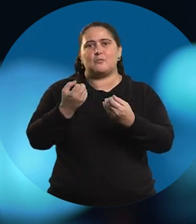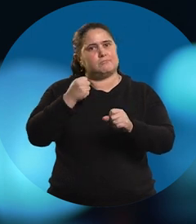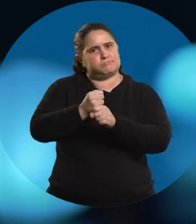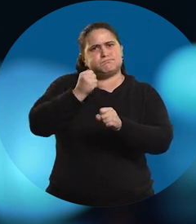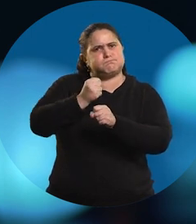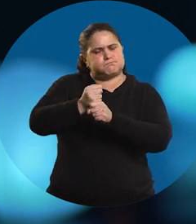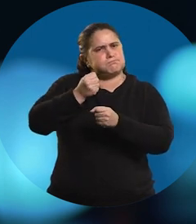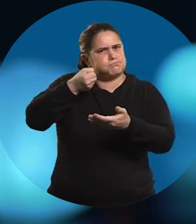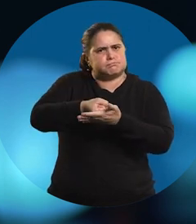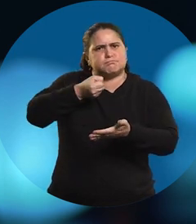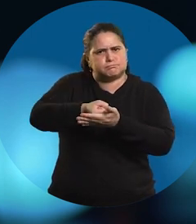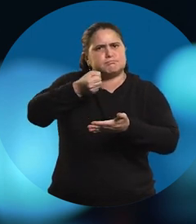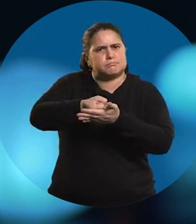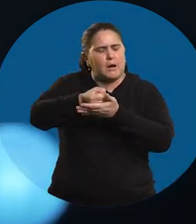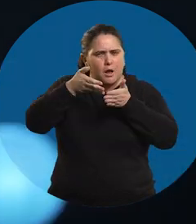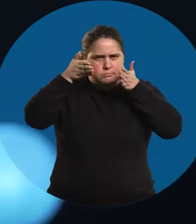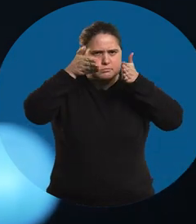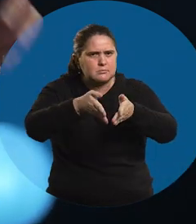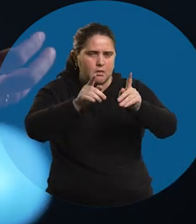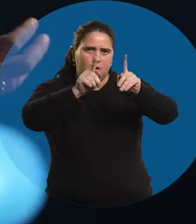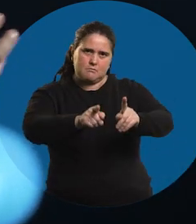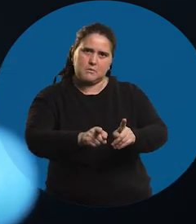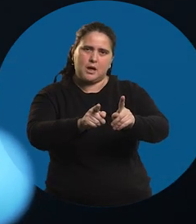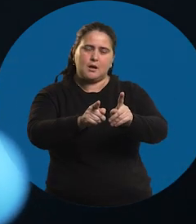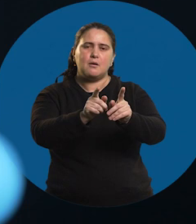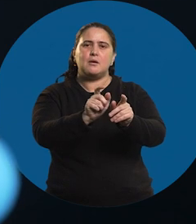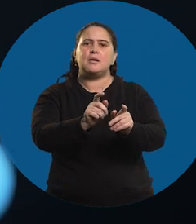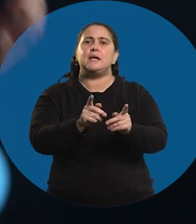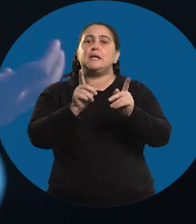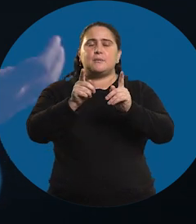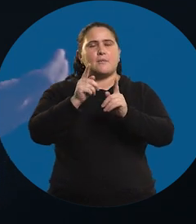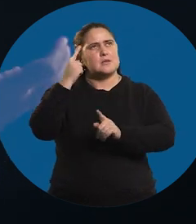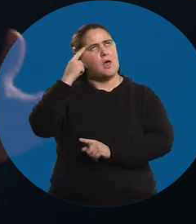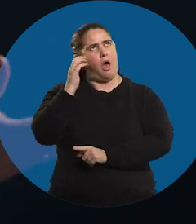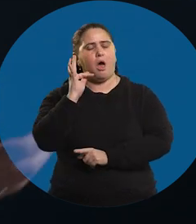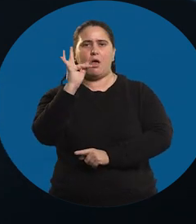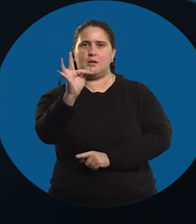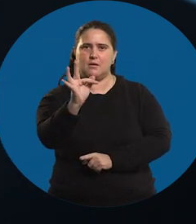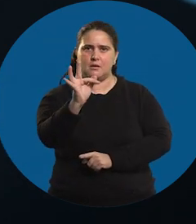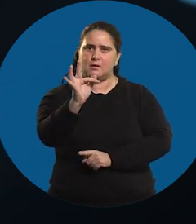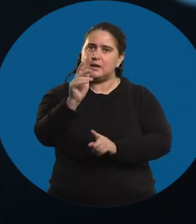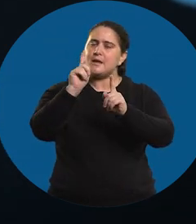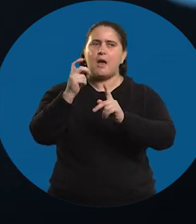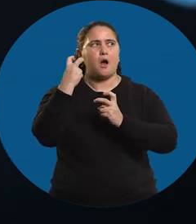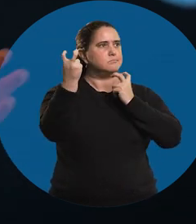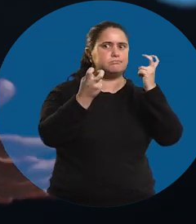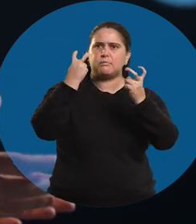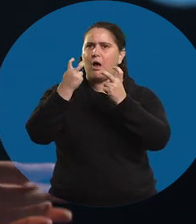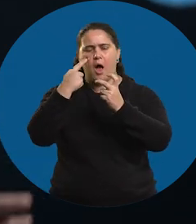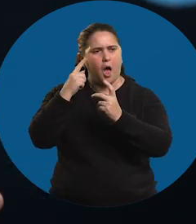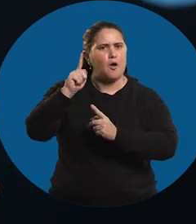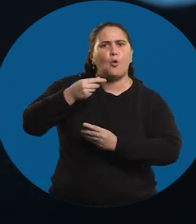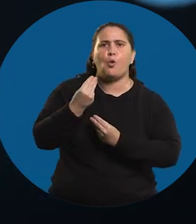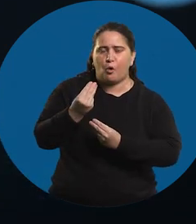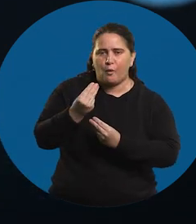trabajar mucho, por focalizar, por mirar al futuro. Y por buscar